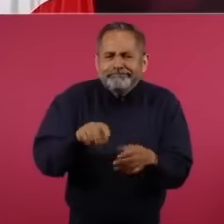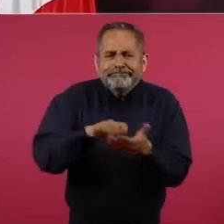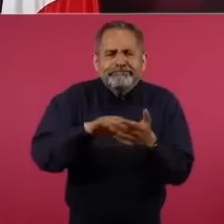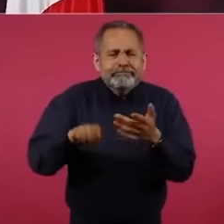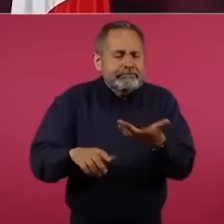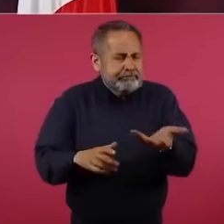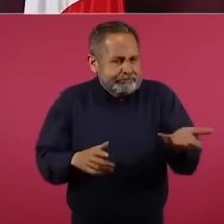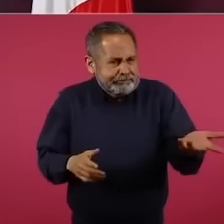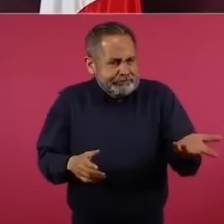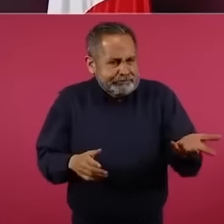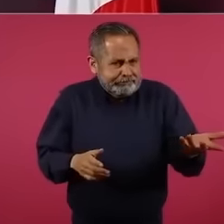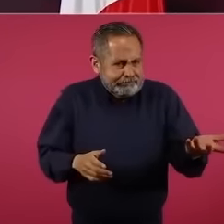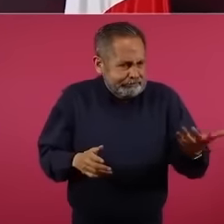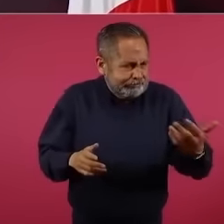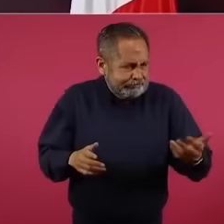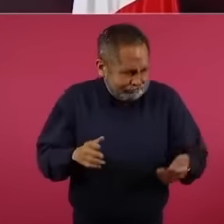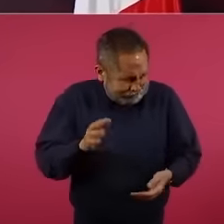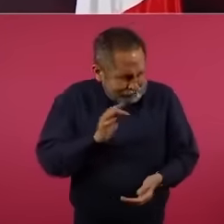que no puede